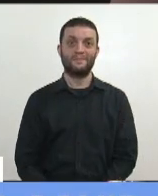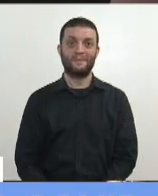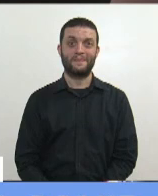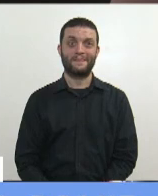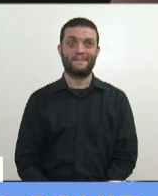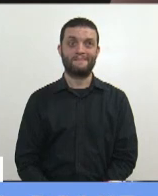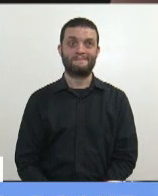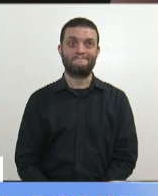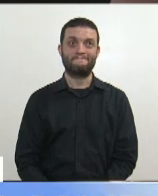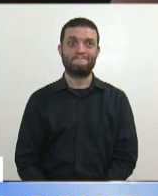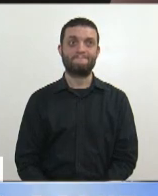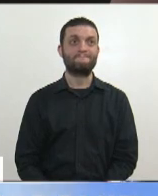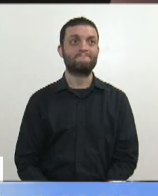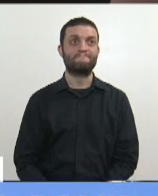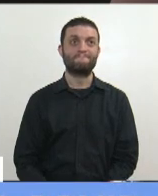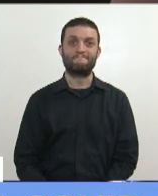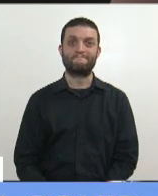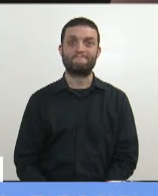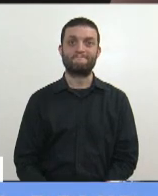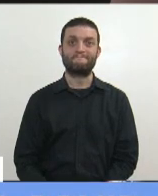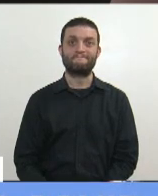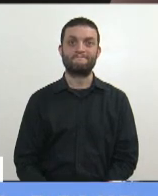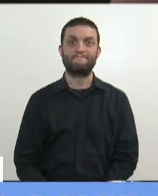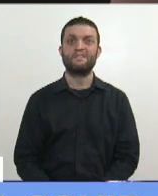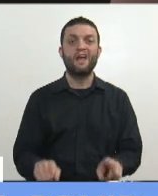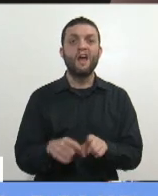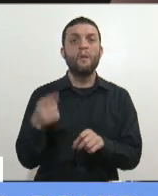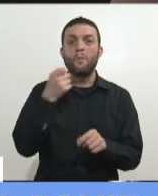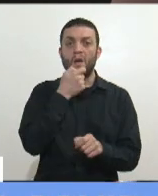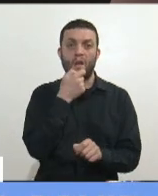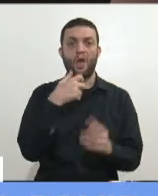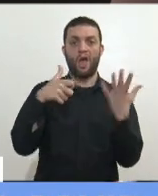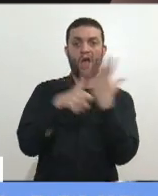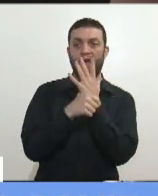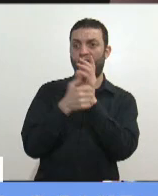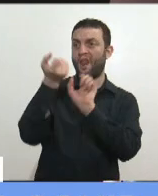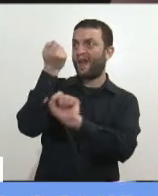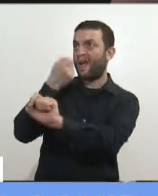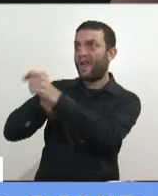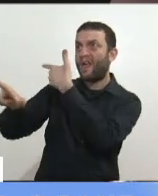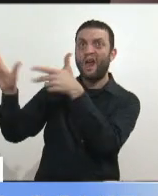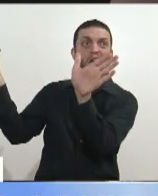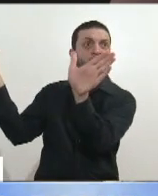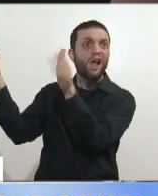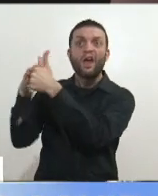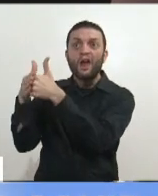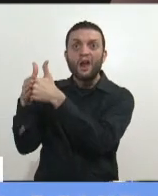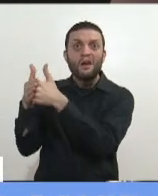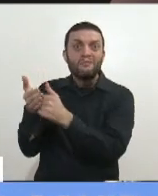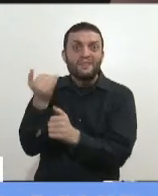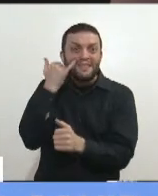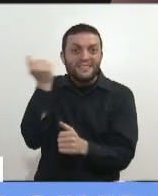que sanamos las exportaciones de carne como si no lo hubiéramos probado en el pasado.